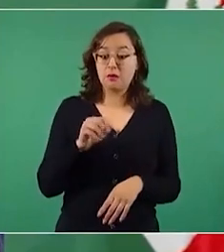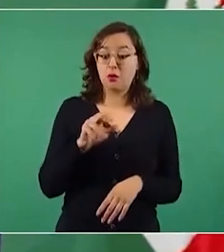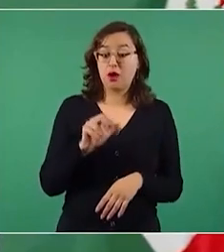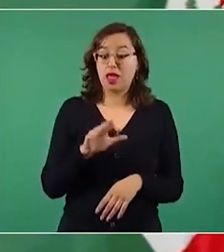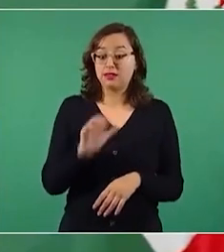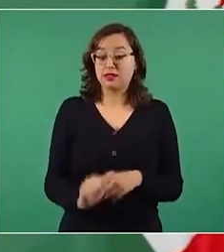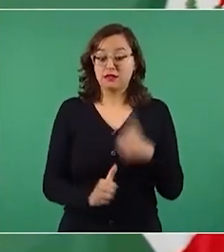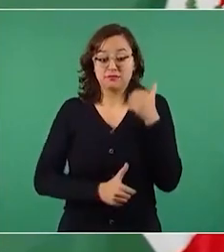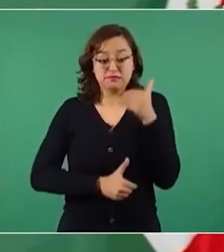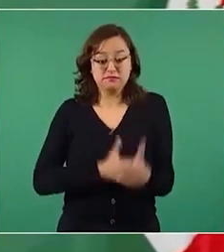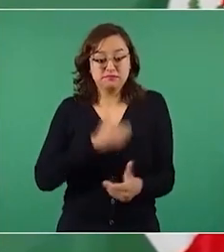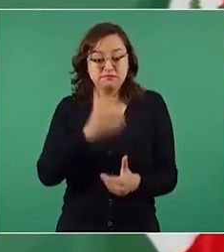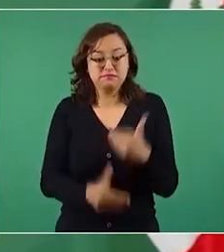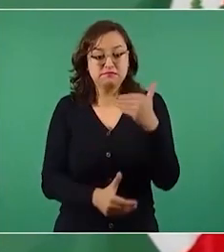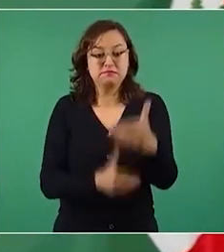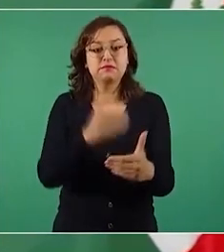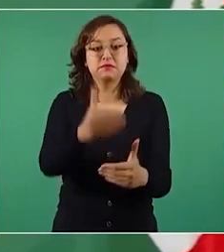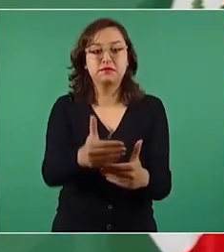pueblo